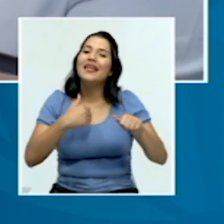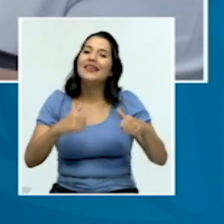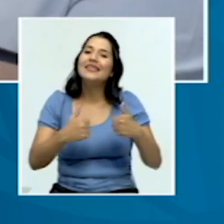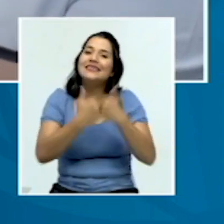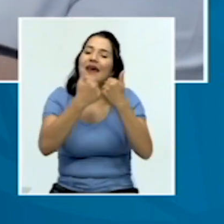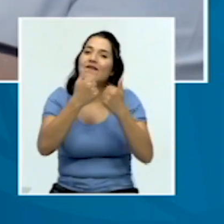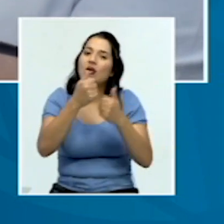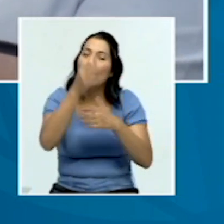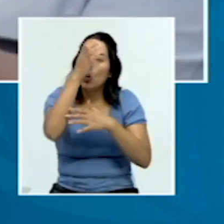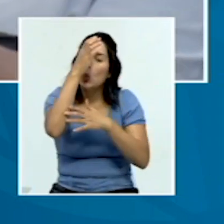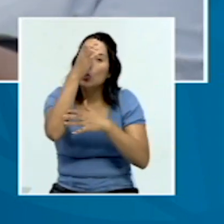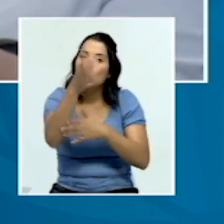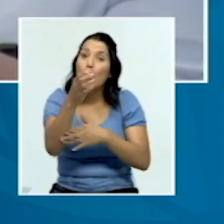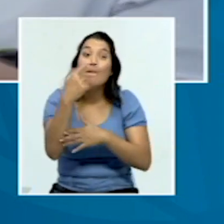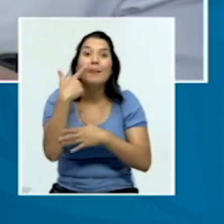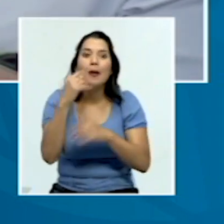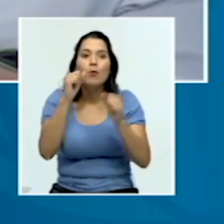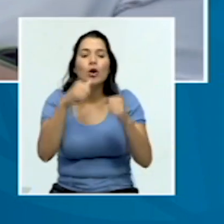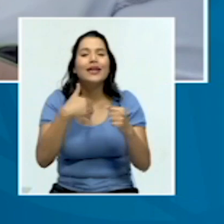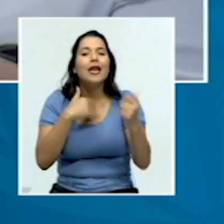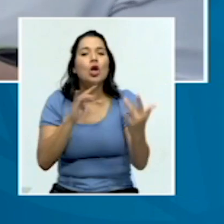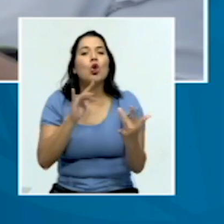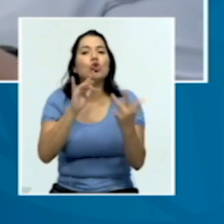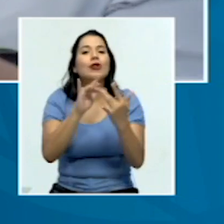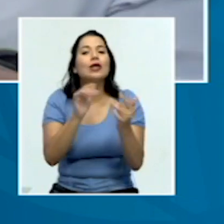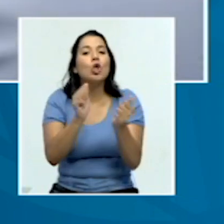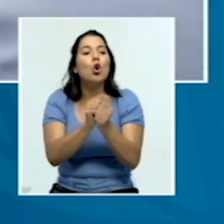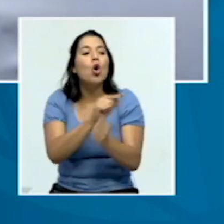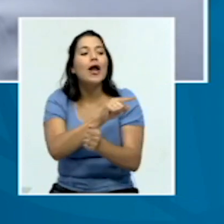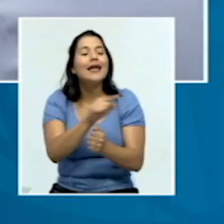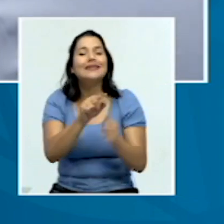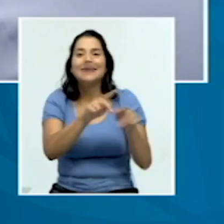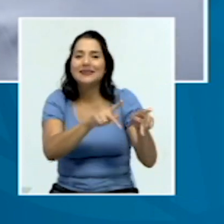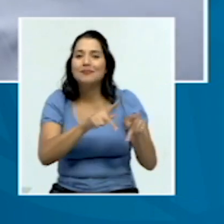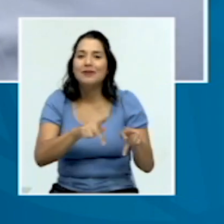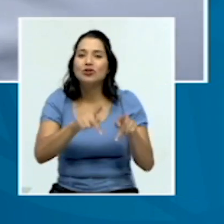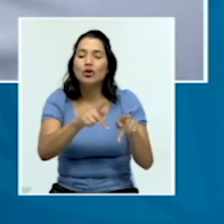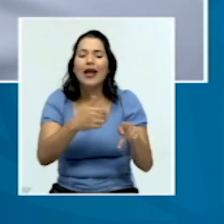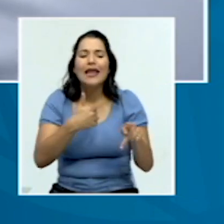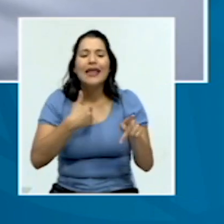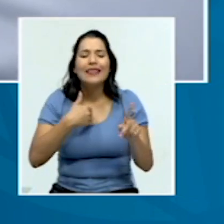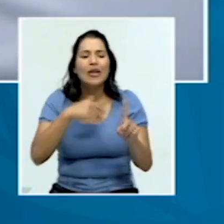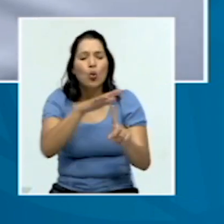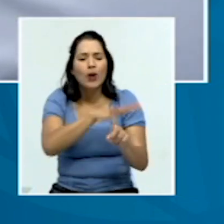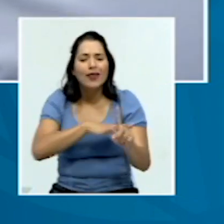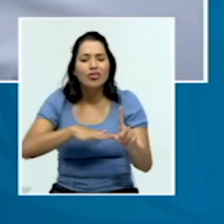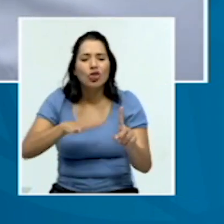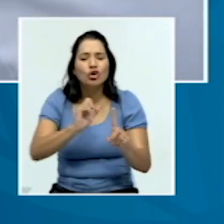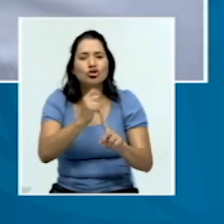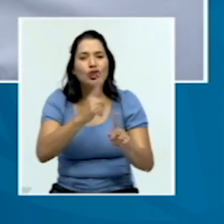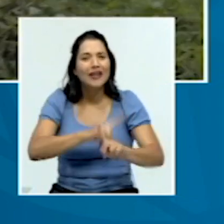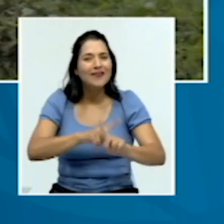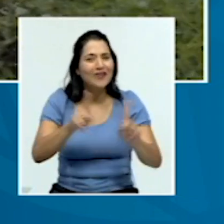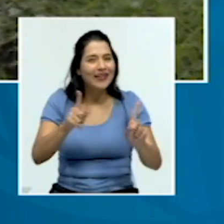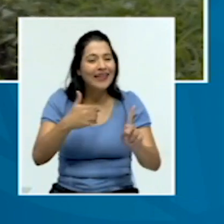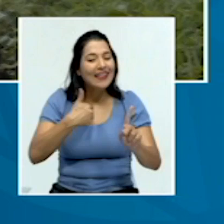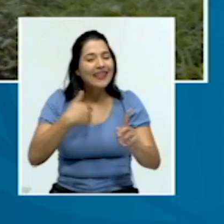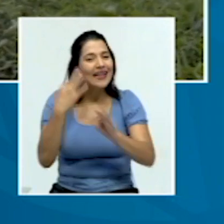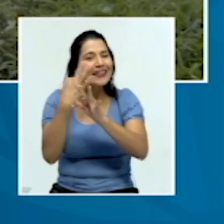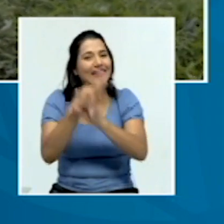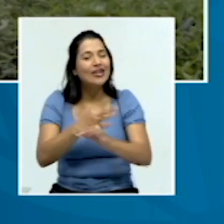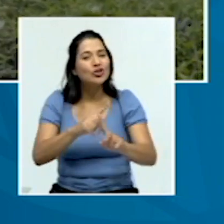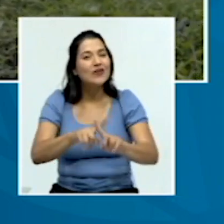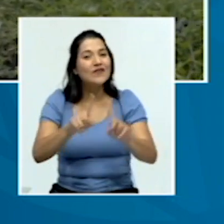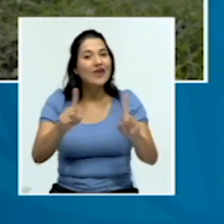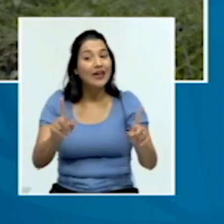a unas personas que tienen un entorno social y unas tradiciones muy diferentes a las tradiciones